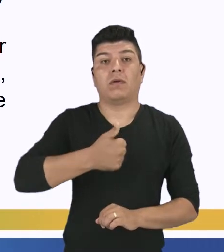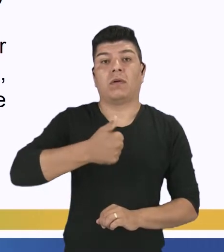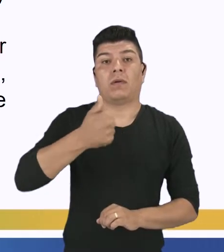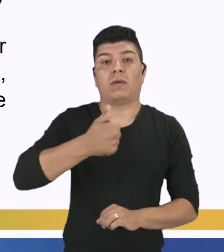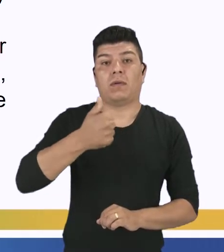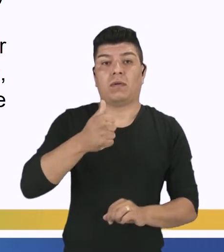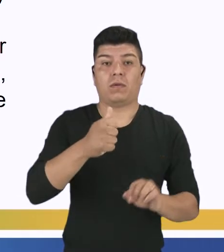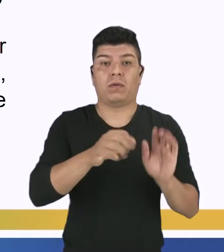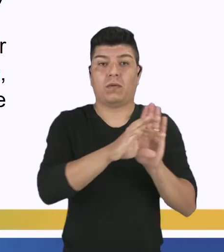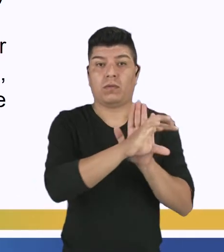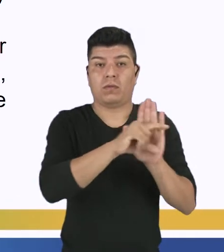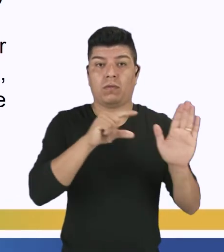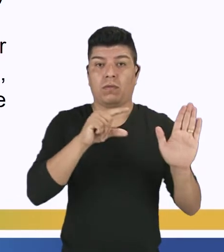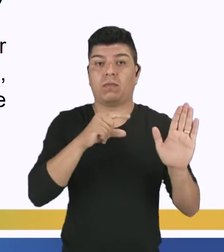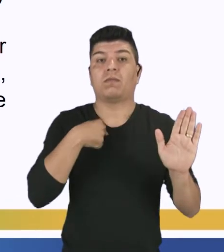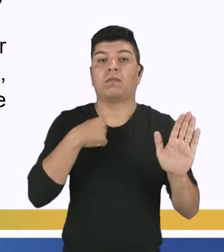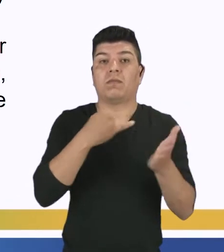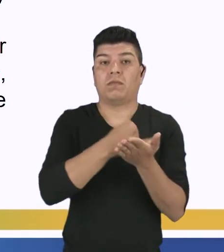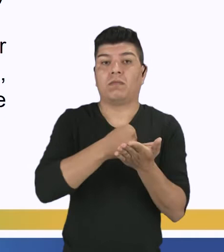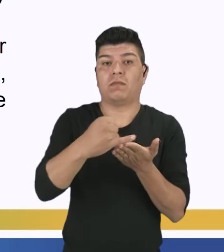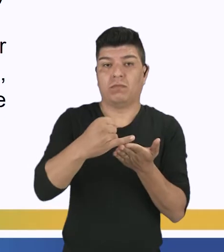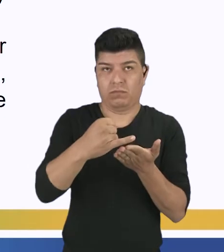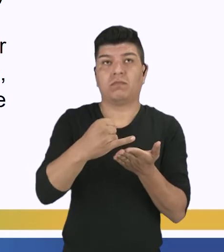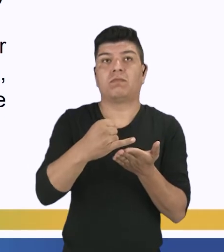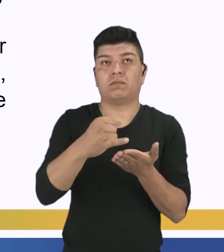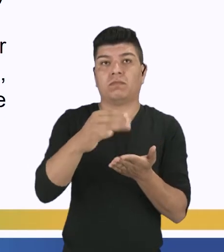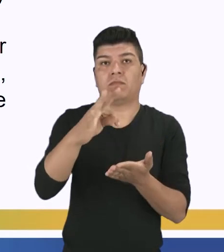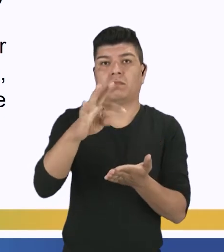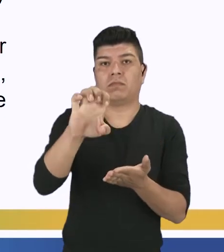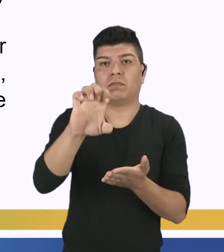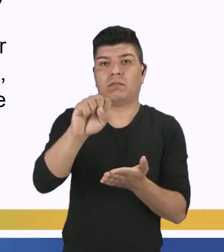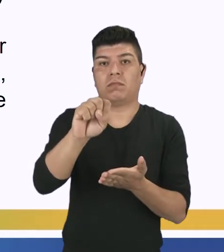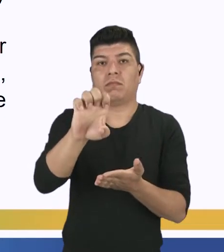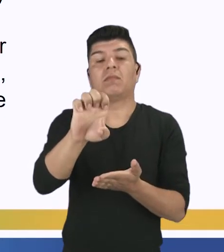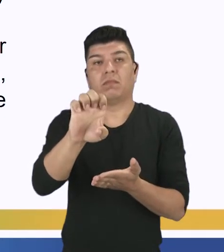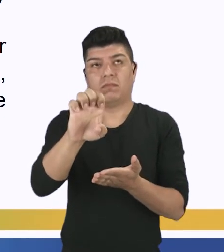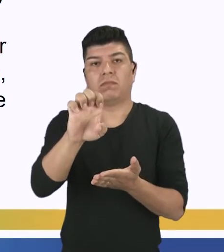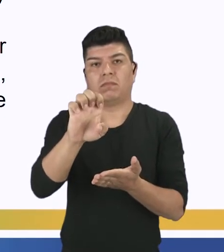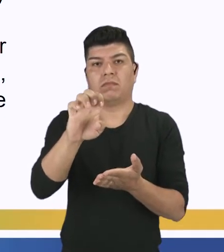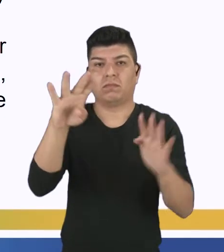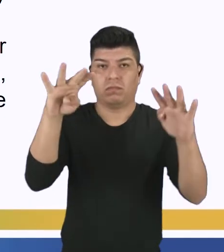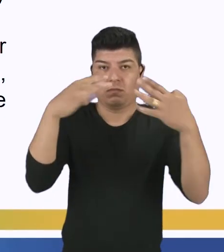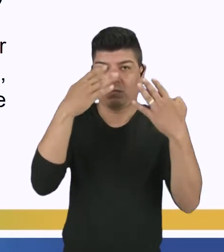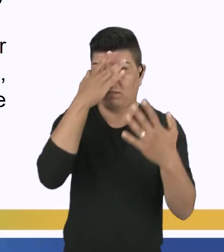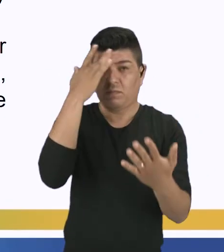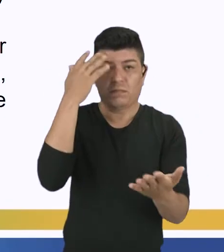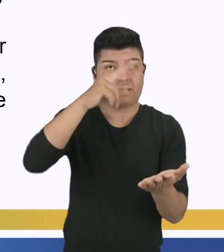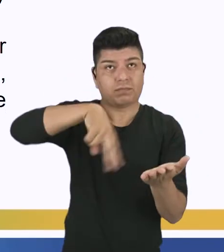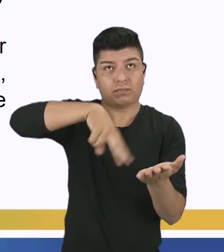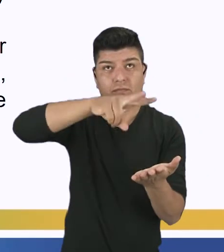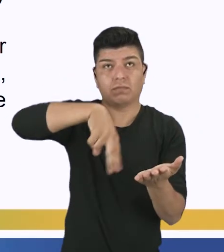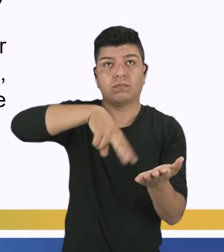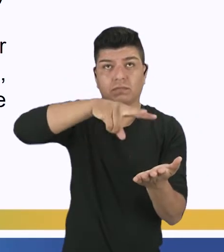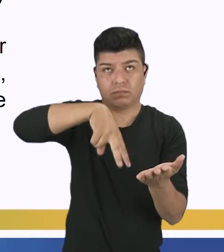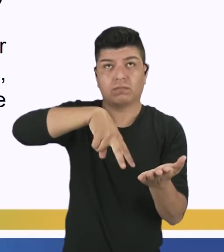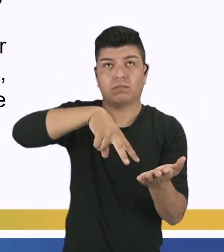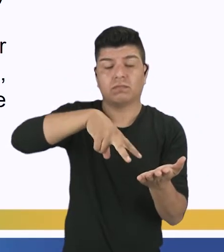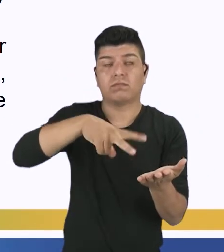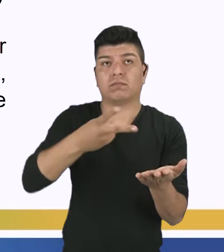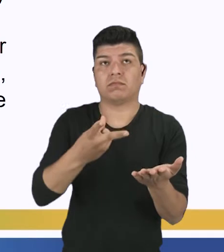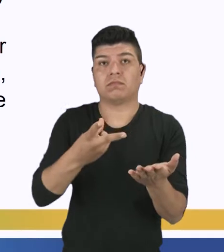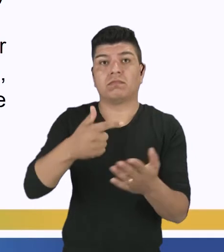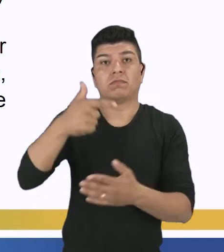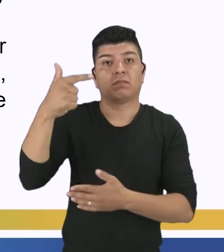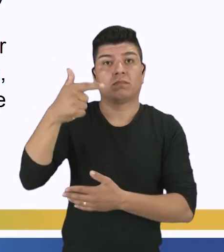párrafo, va a la introducción a tesis, ¿está? Es lo que va a llamar la atención del lector, ¿está? Como